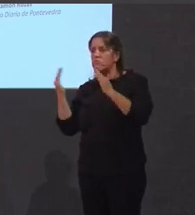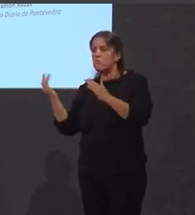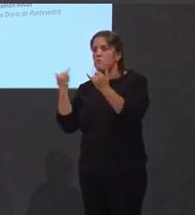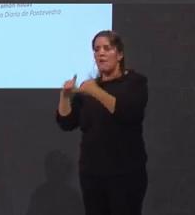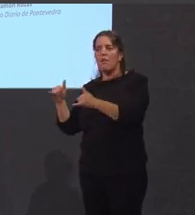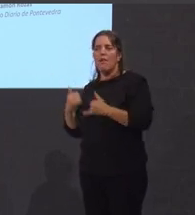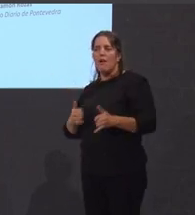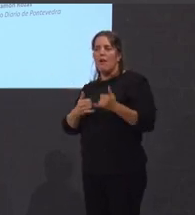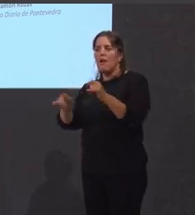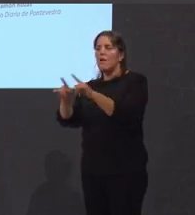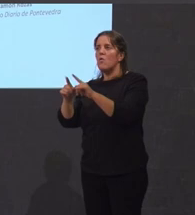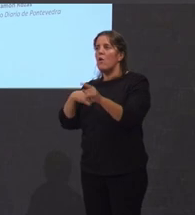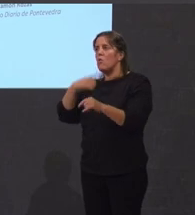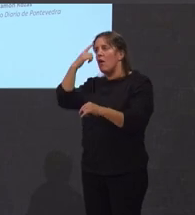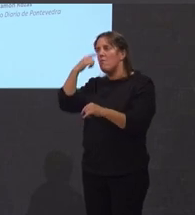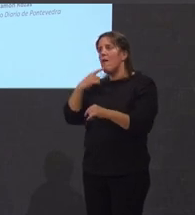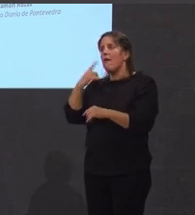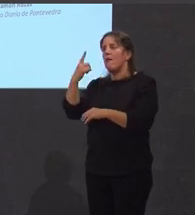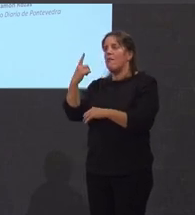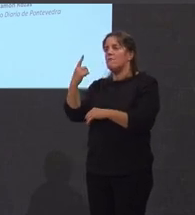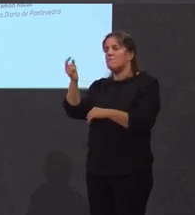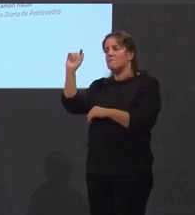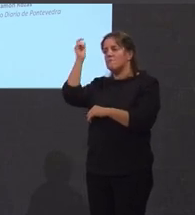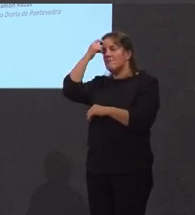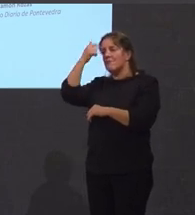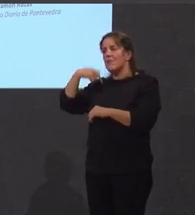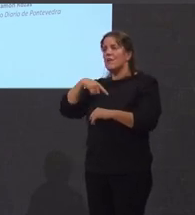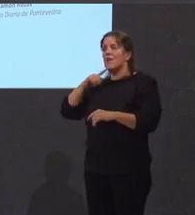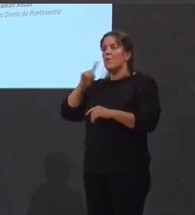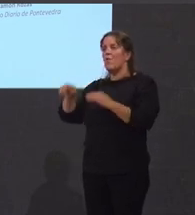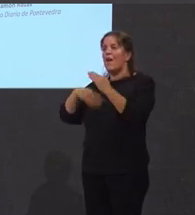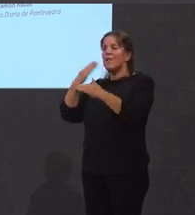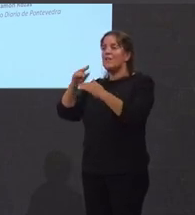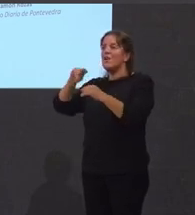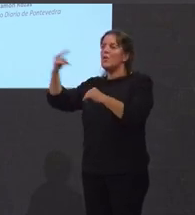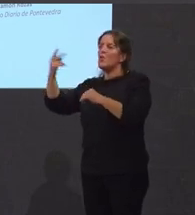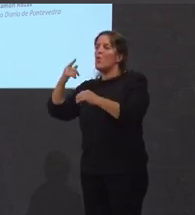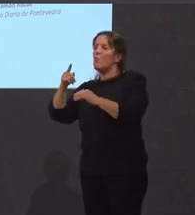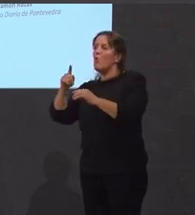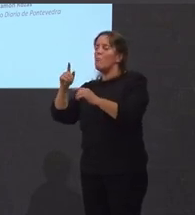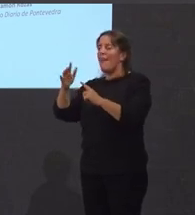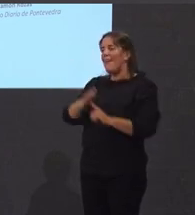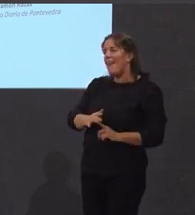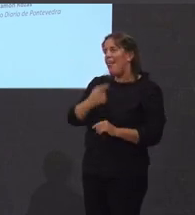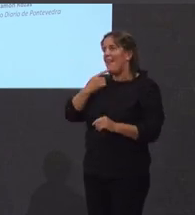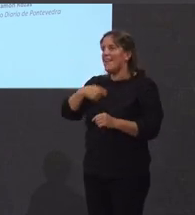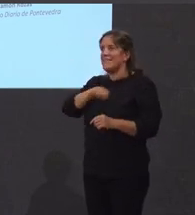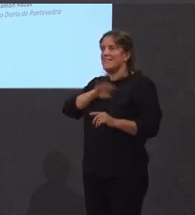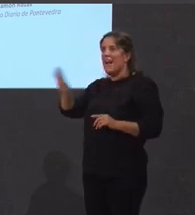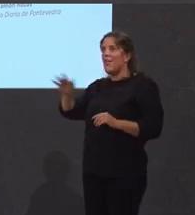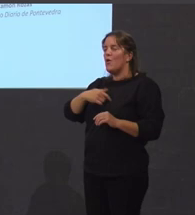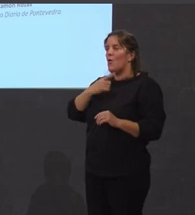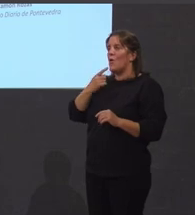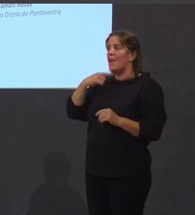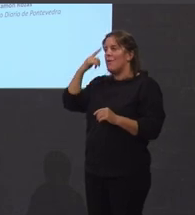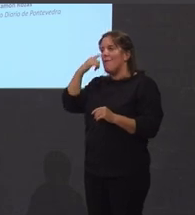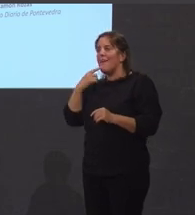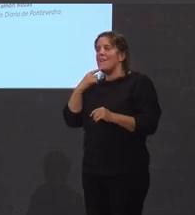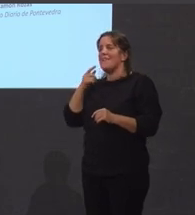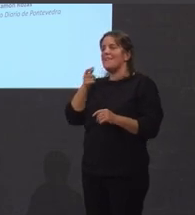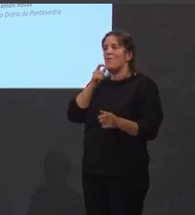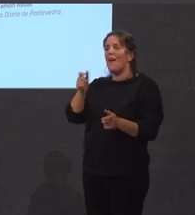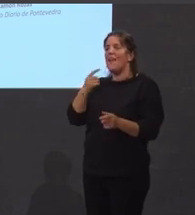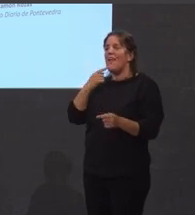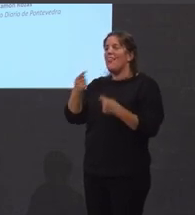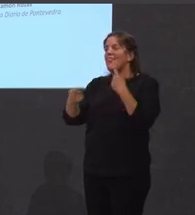imaxen subalterna e colonial fronte ao Estado imaxes en diálogos que desterraban a nosa lingua imaxes dunha terra